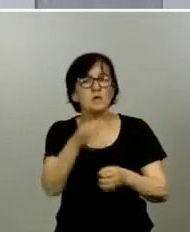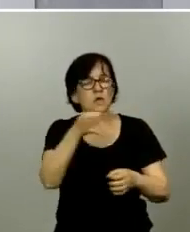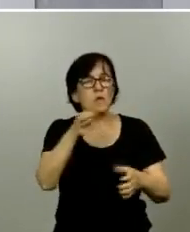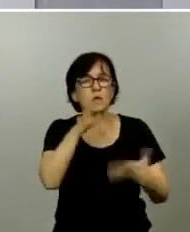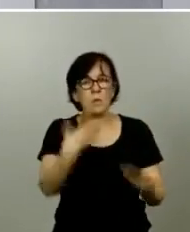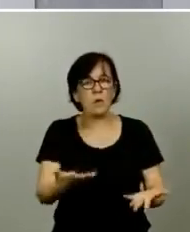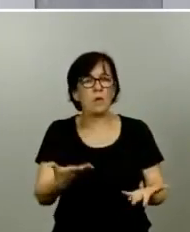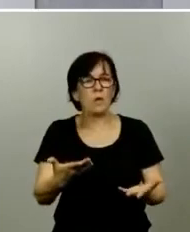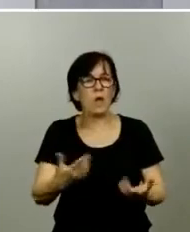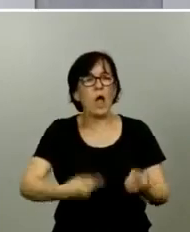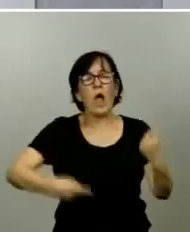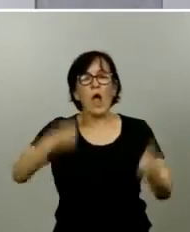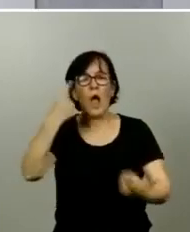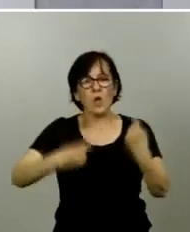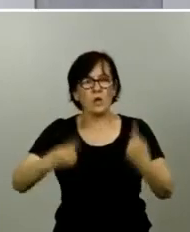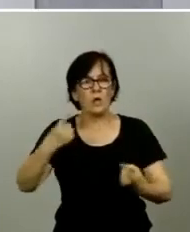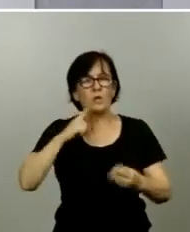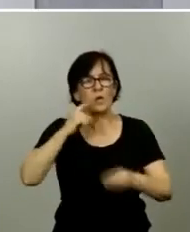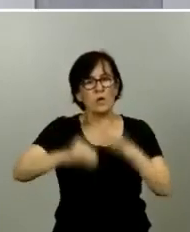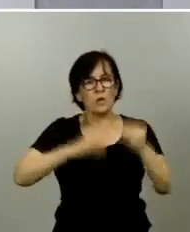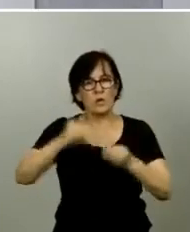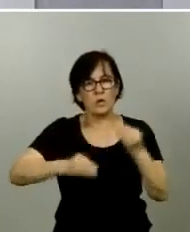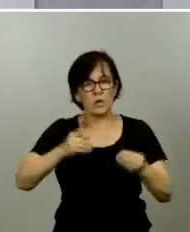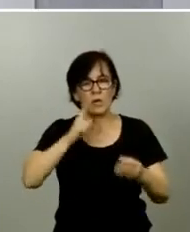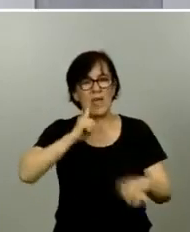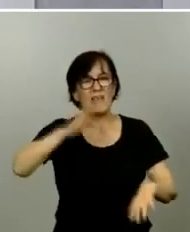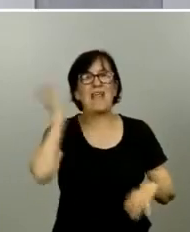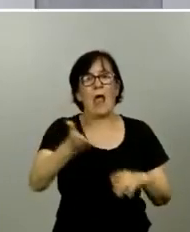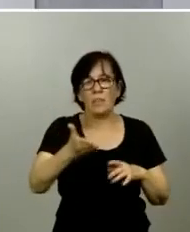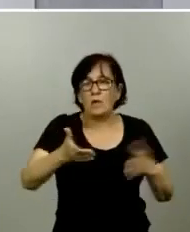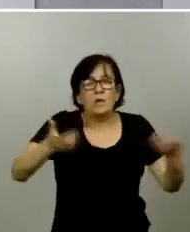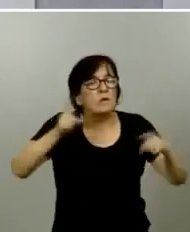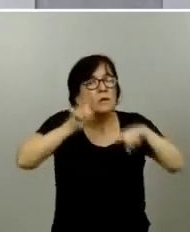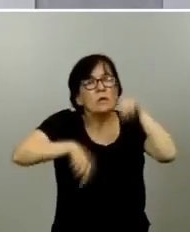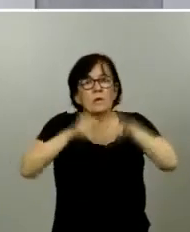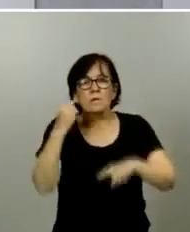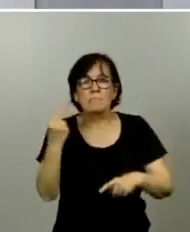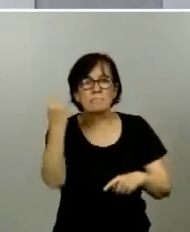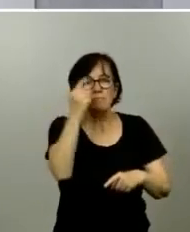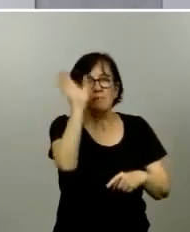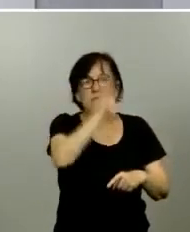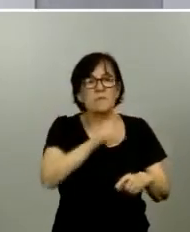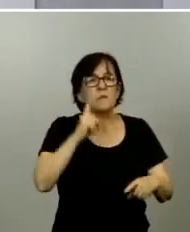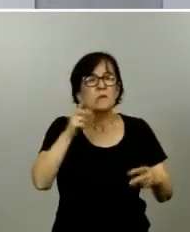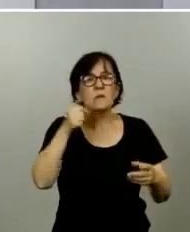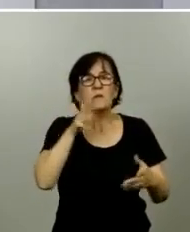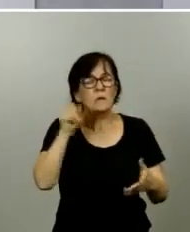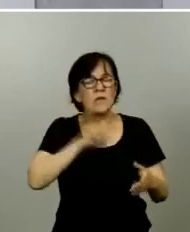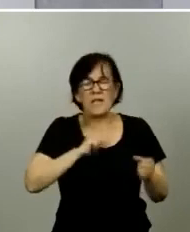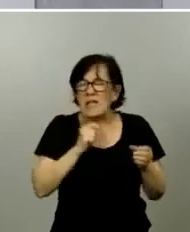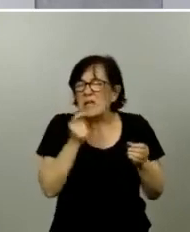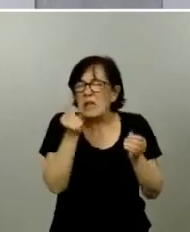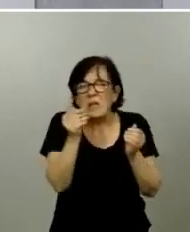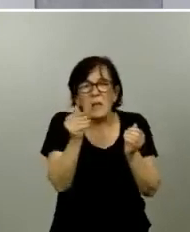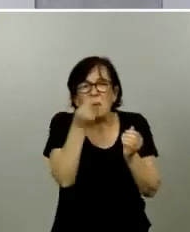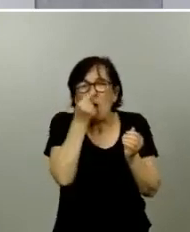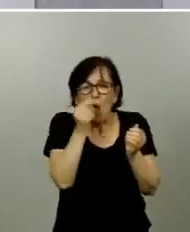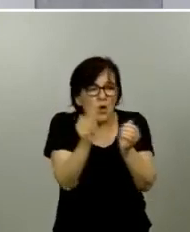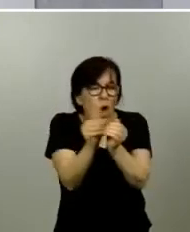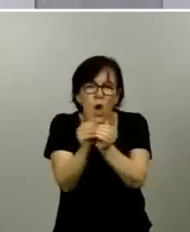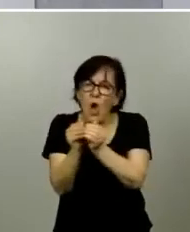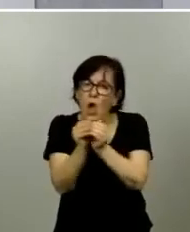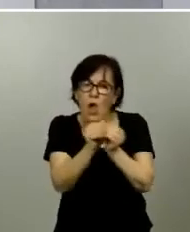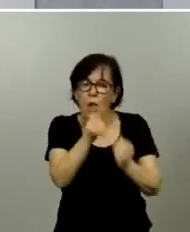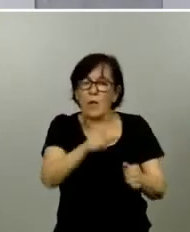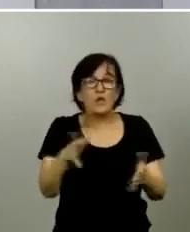algunas evidentemente utilizan los elementos de sanción yo insisto es una inmensa minoría pero todos